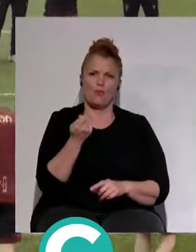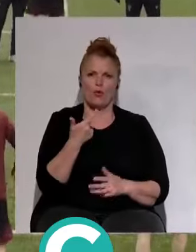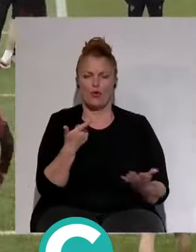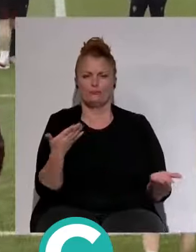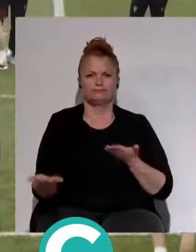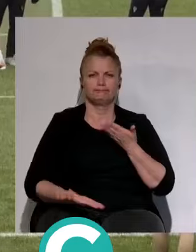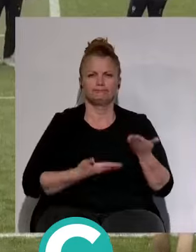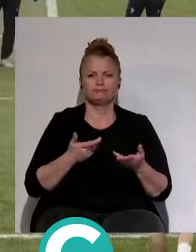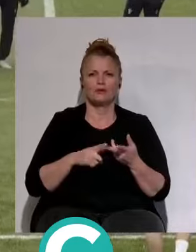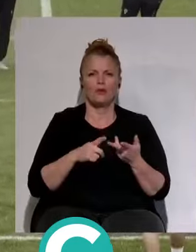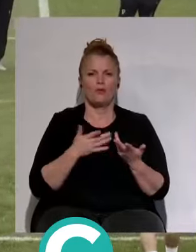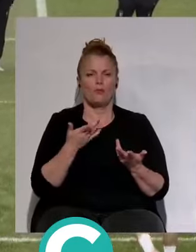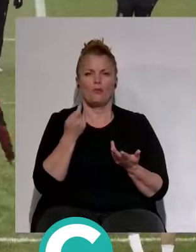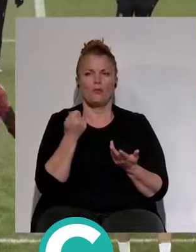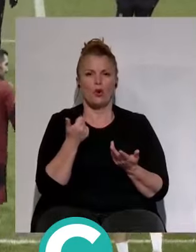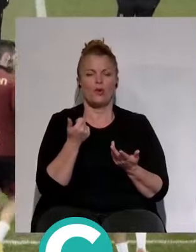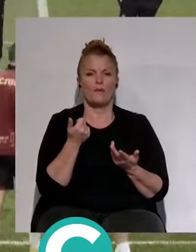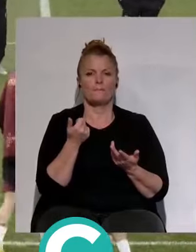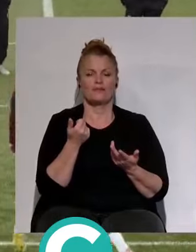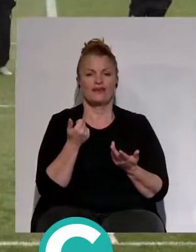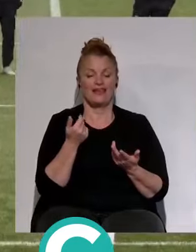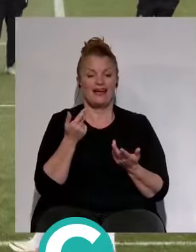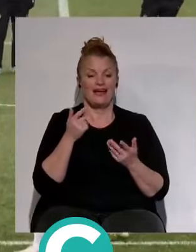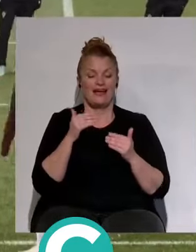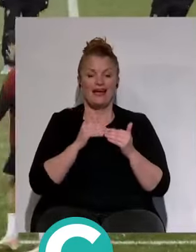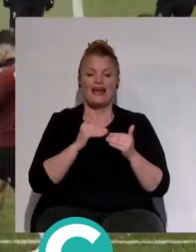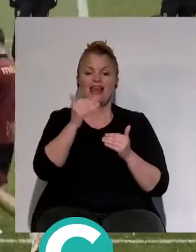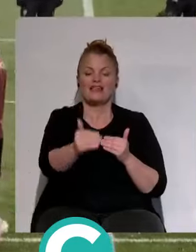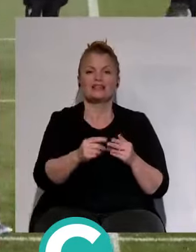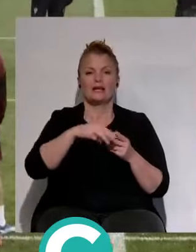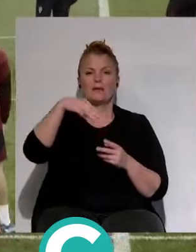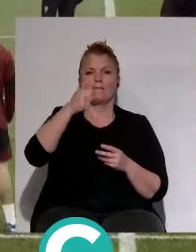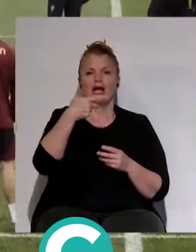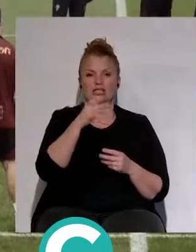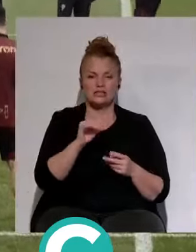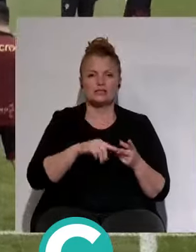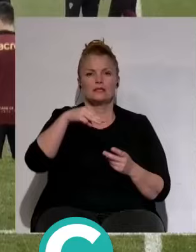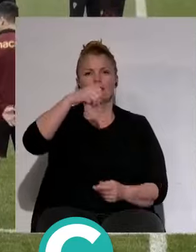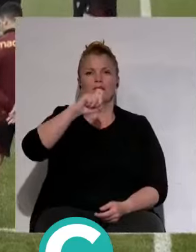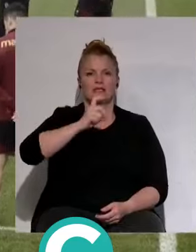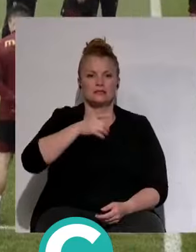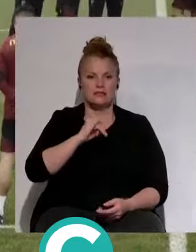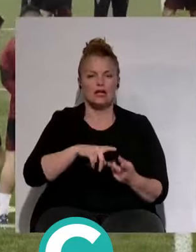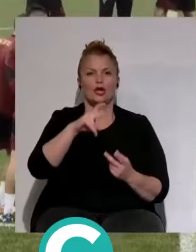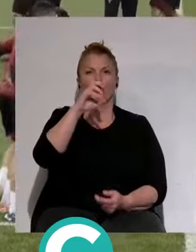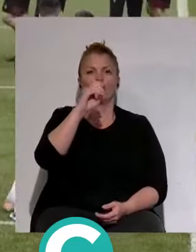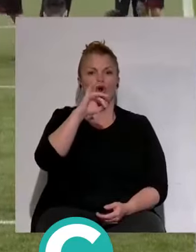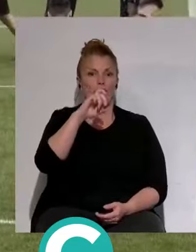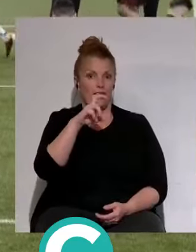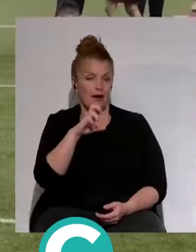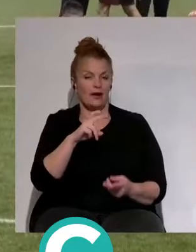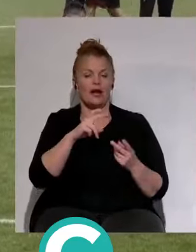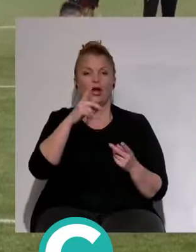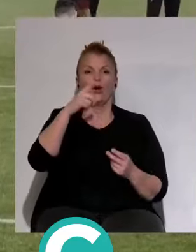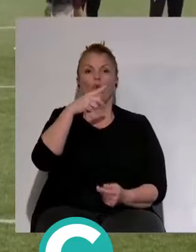a priori, la delantera, Machi, Maxi, Roger, y Guardiola